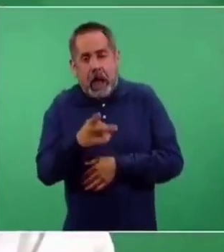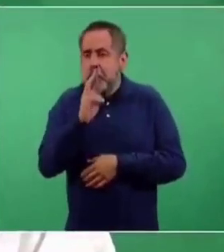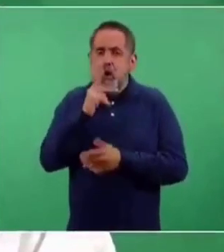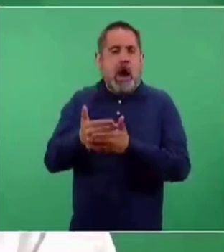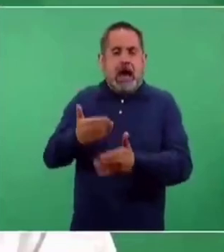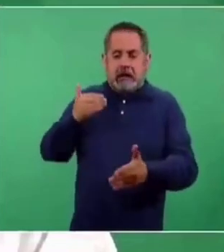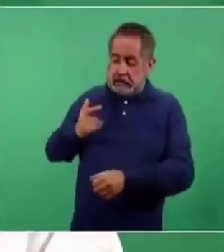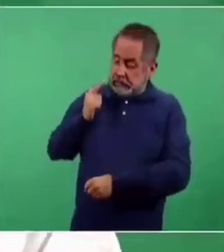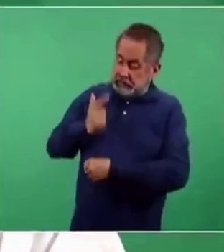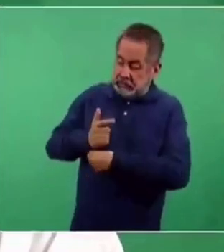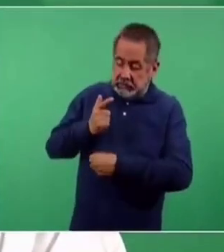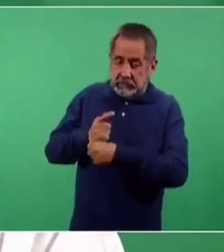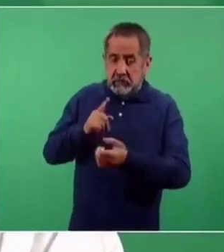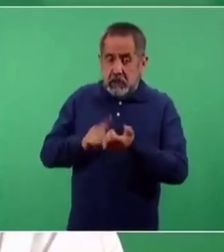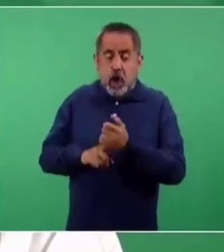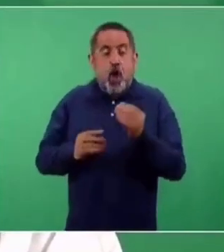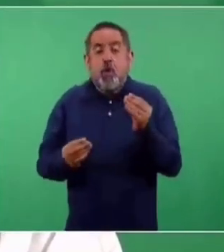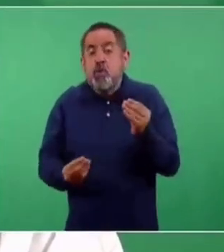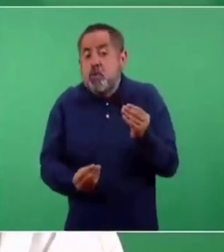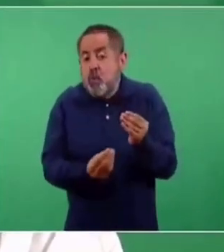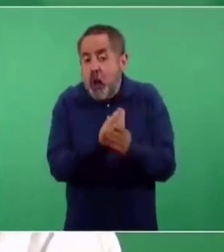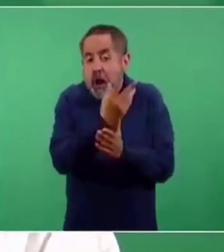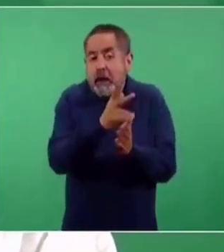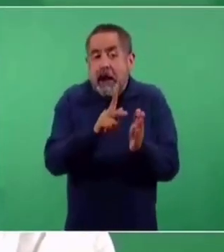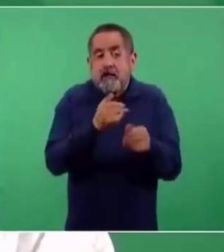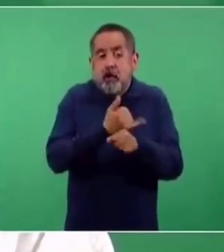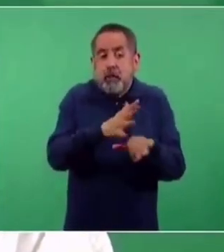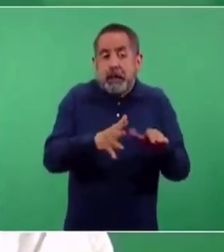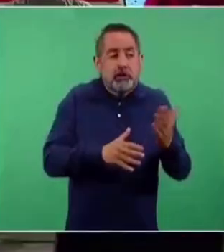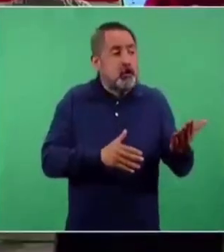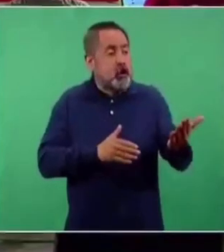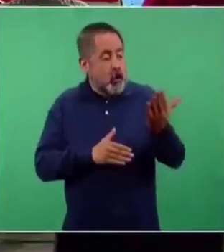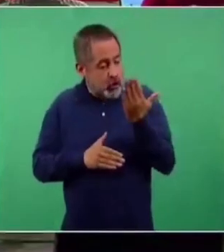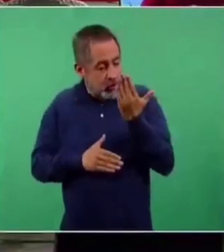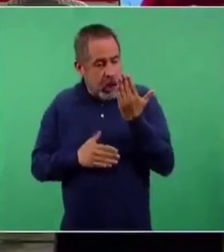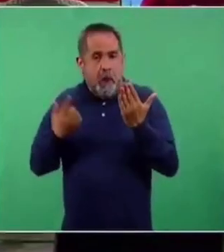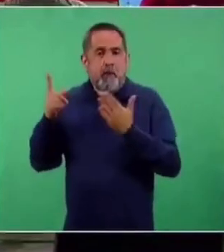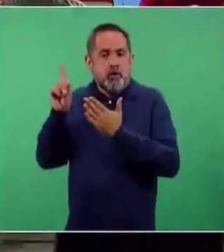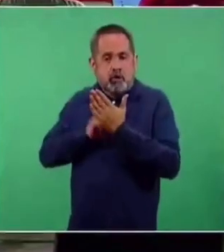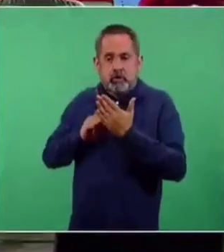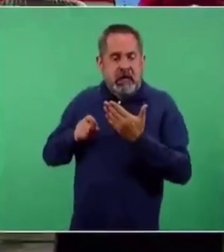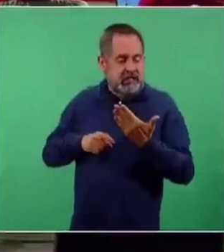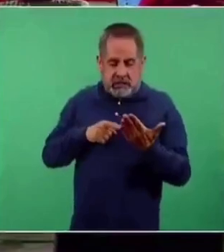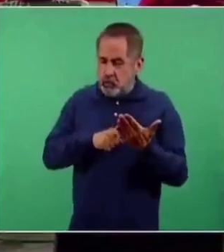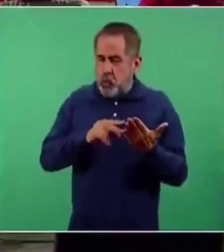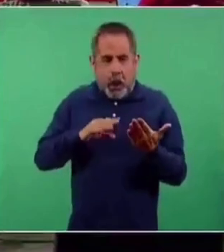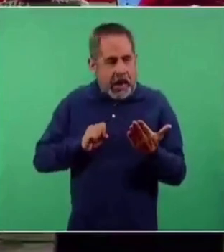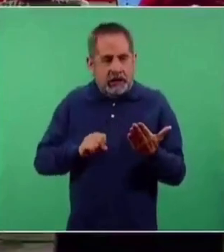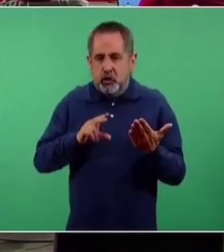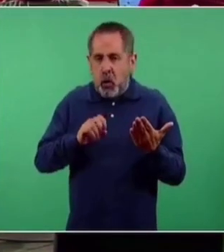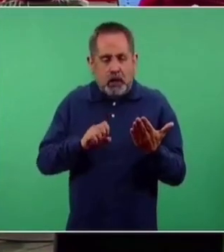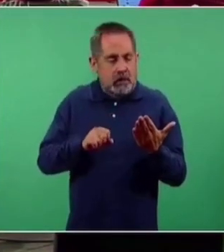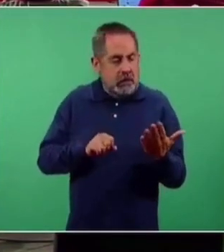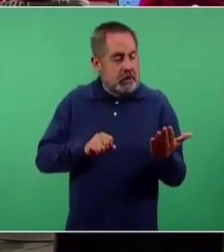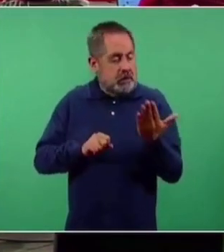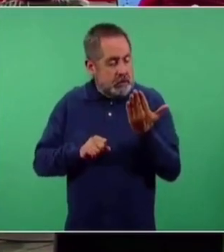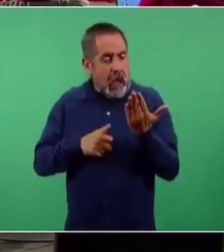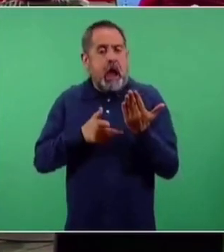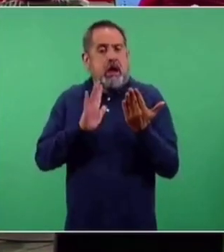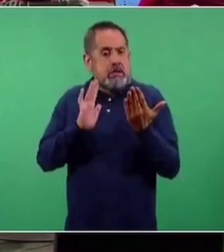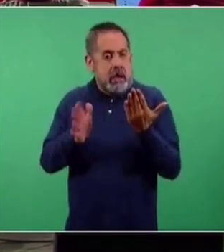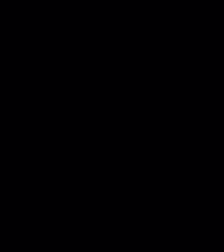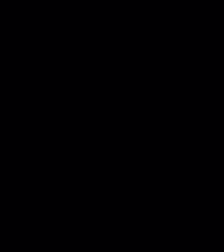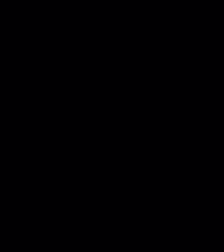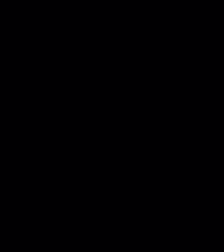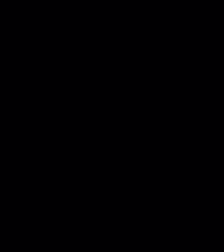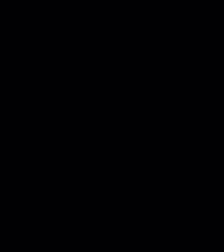se ha visto con nueva evidencia publicada a lo largo de varios meses que ya es donde se puede tener el mejor